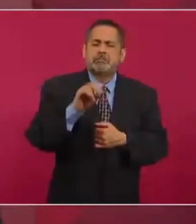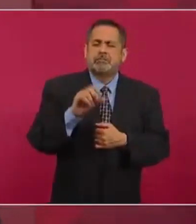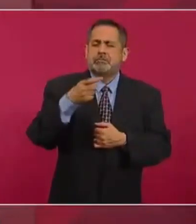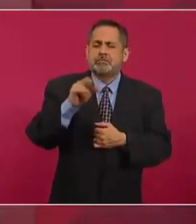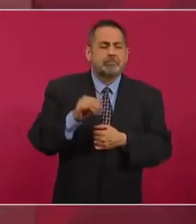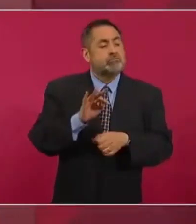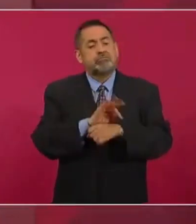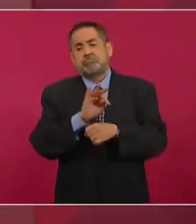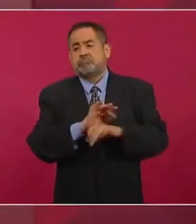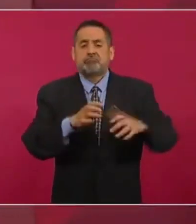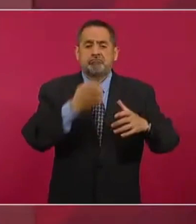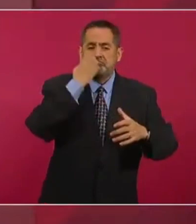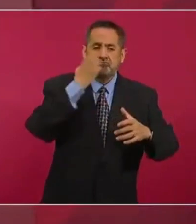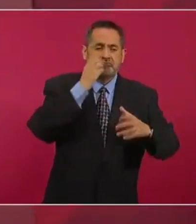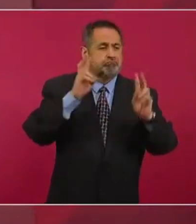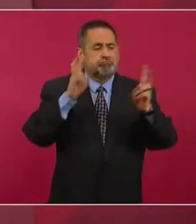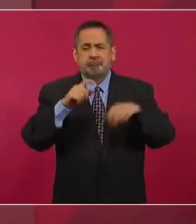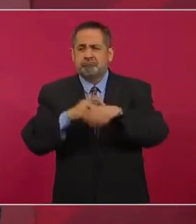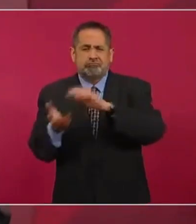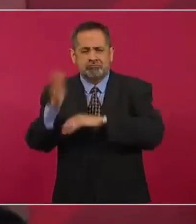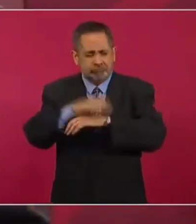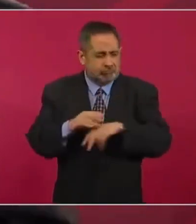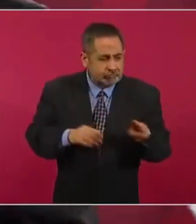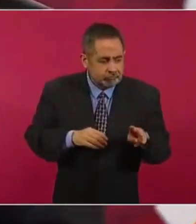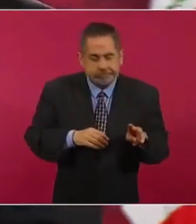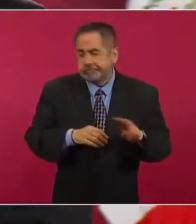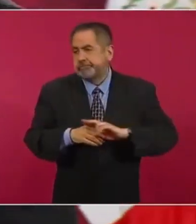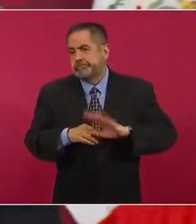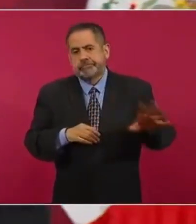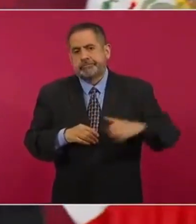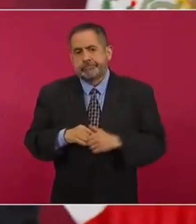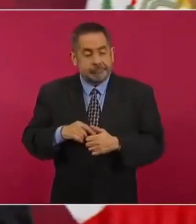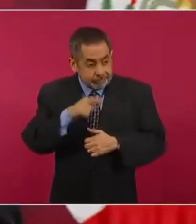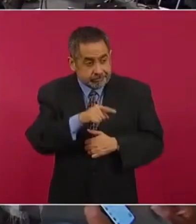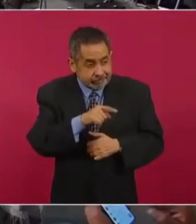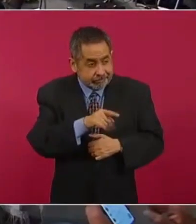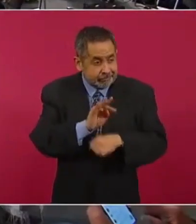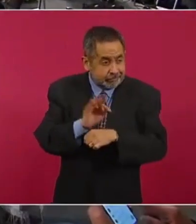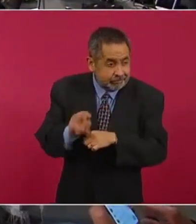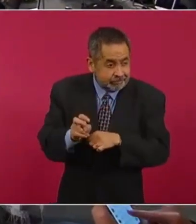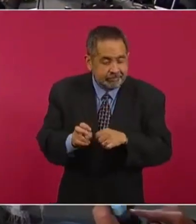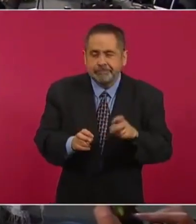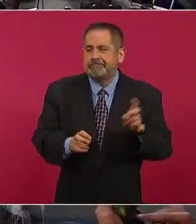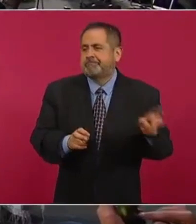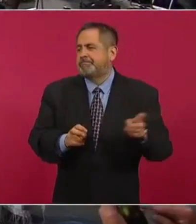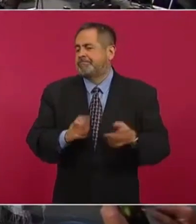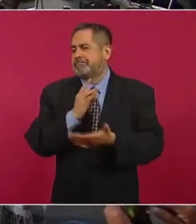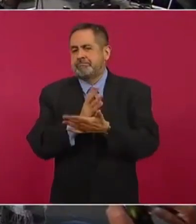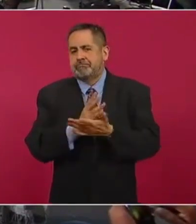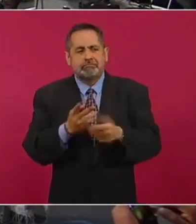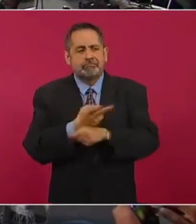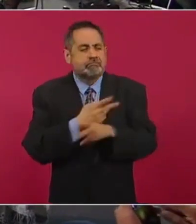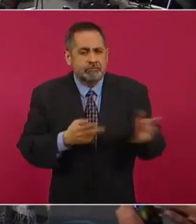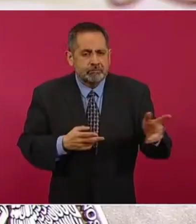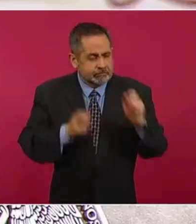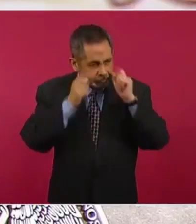la escuela de tiempo completo. Ya cuando veo eso, ya qué está pasando,